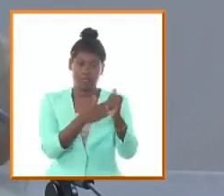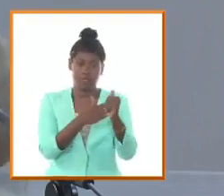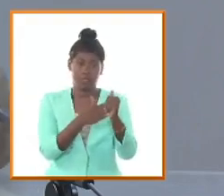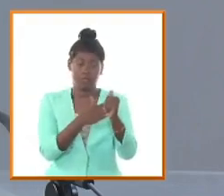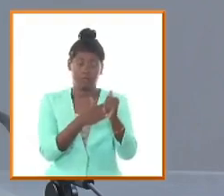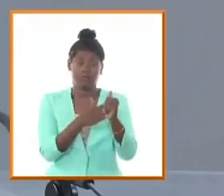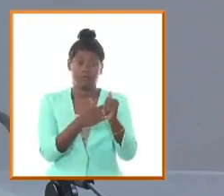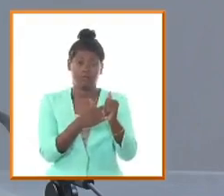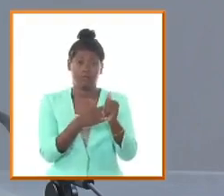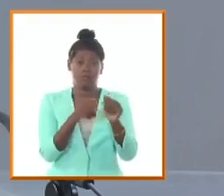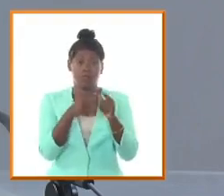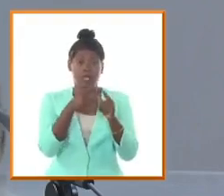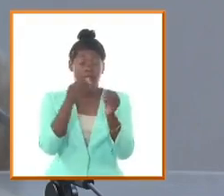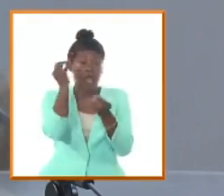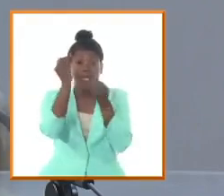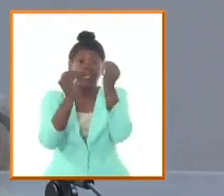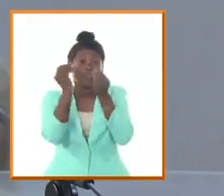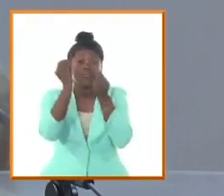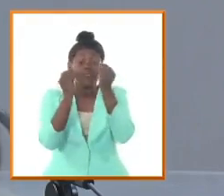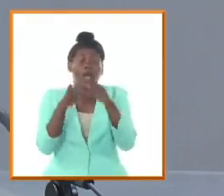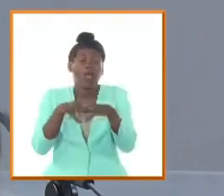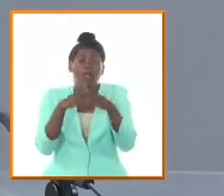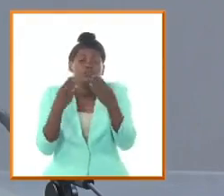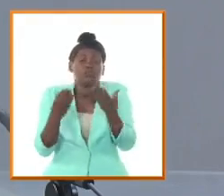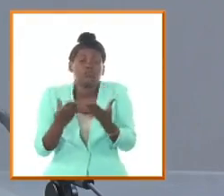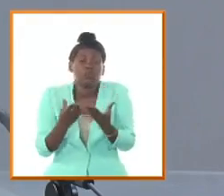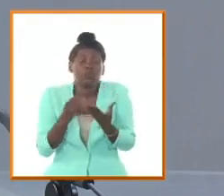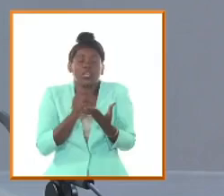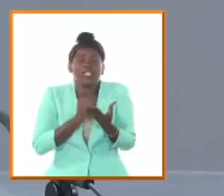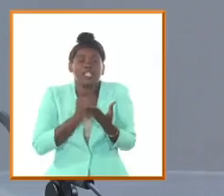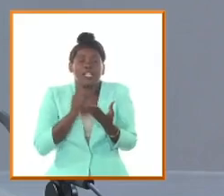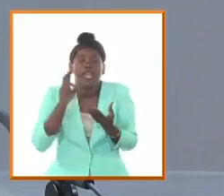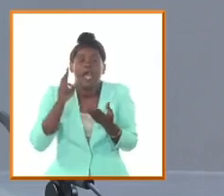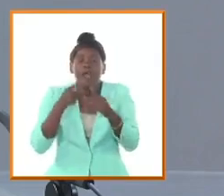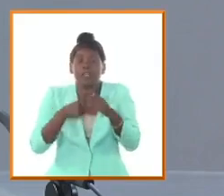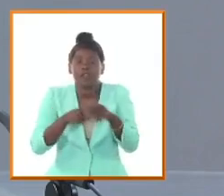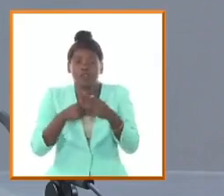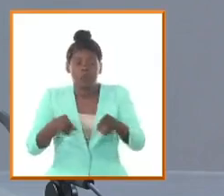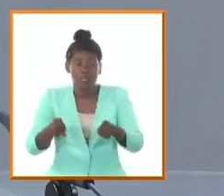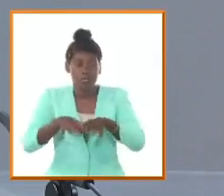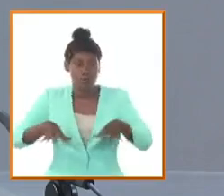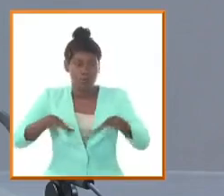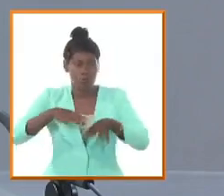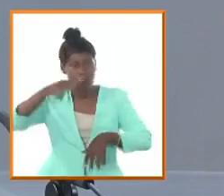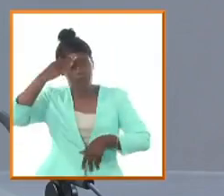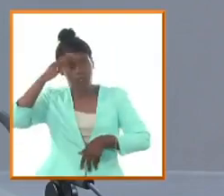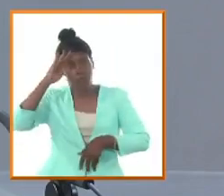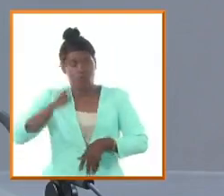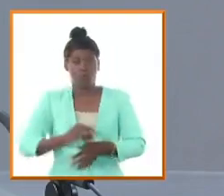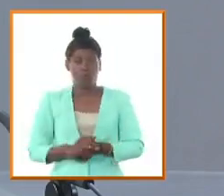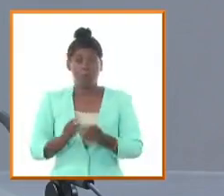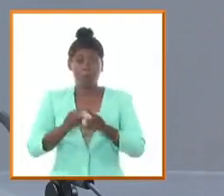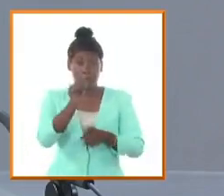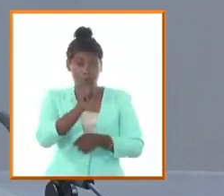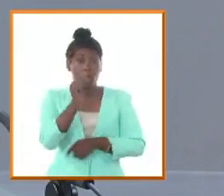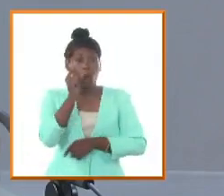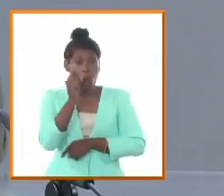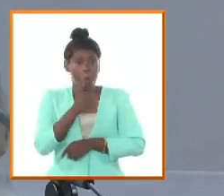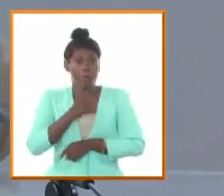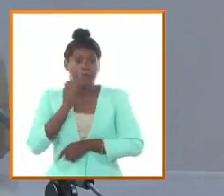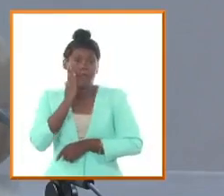hombre que está involucrado en la búsqueda de los mejores caminos para la patria también va de la mano de un hombre que